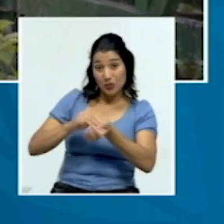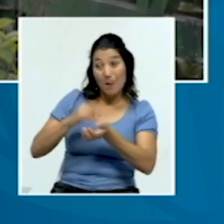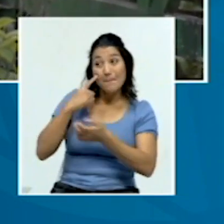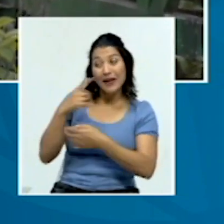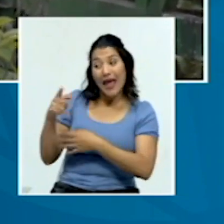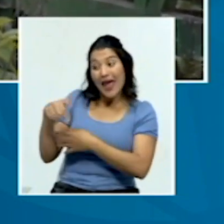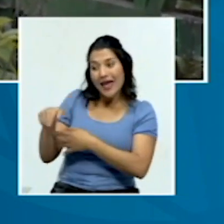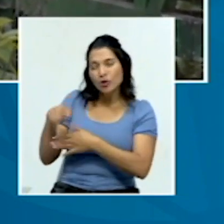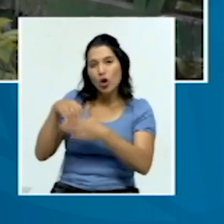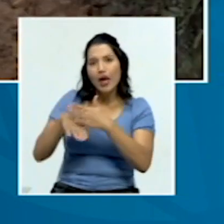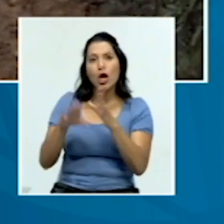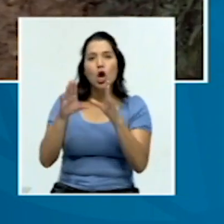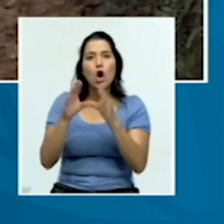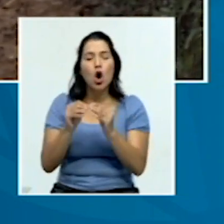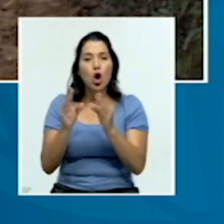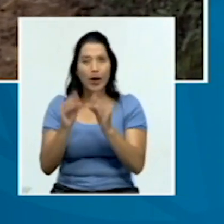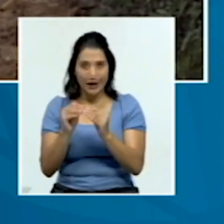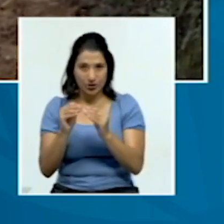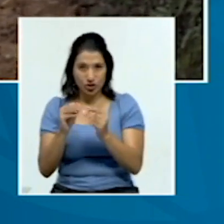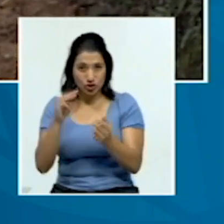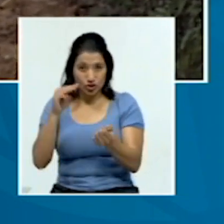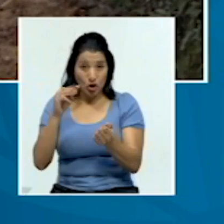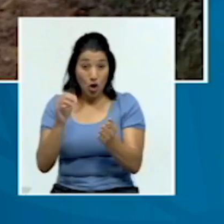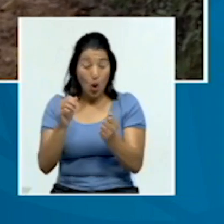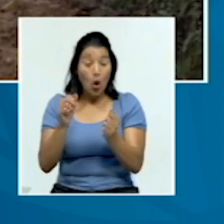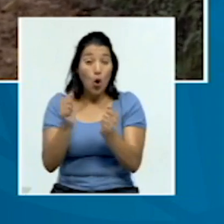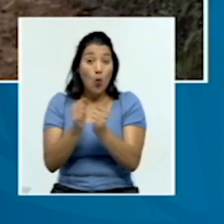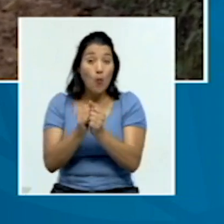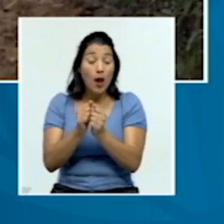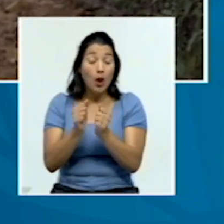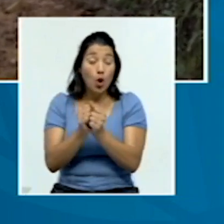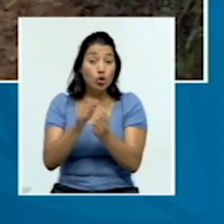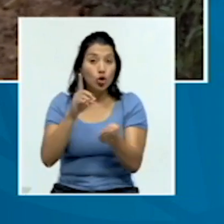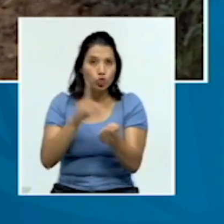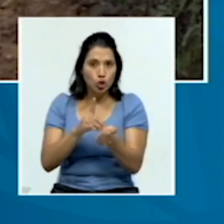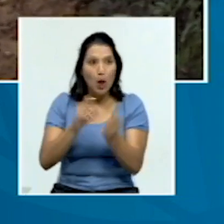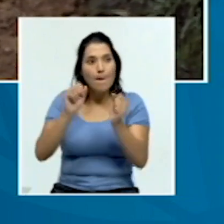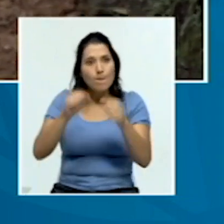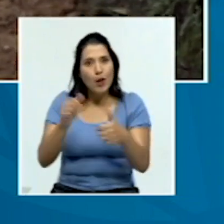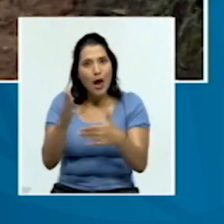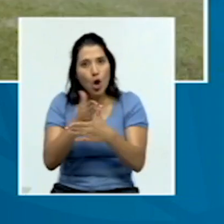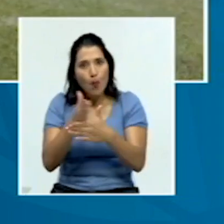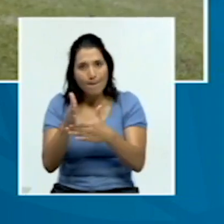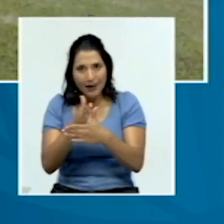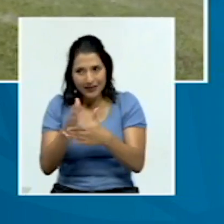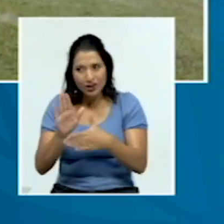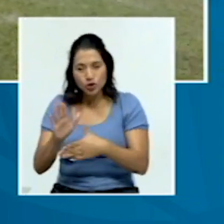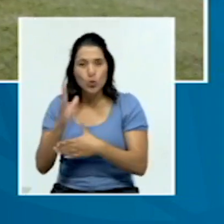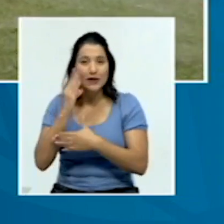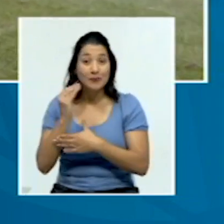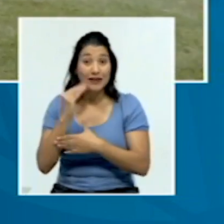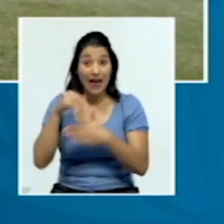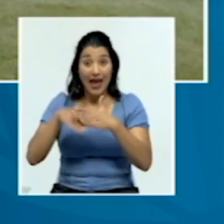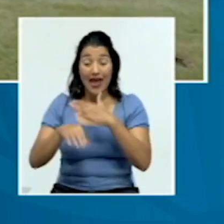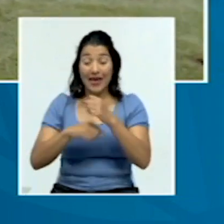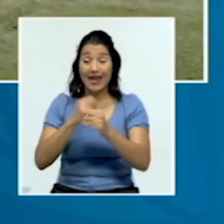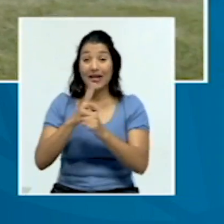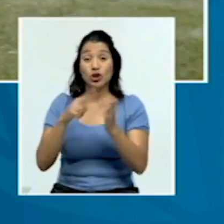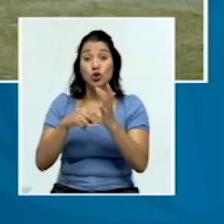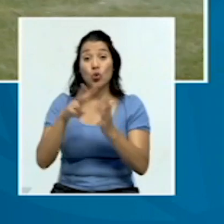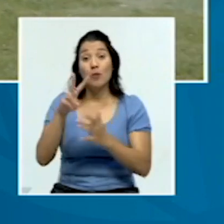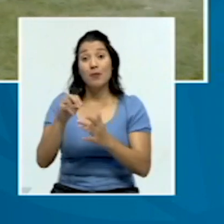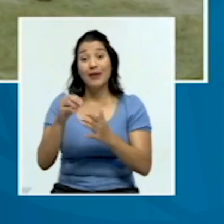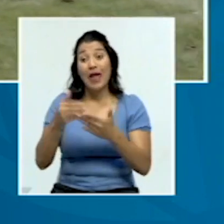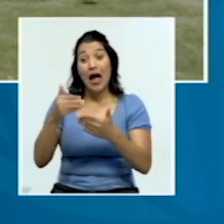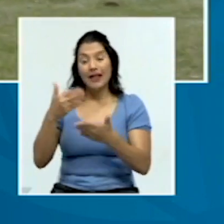espacio y compartir todas estas experiencias. Así fue en el año 2020, previo a la pandemia, en donde ellos tuvieron participación